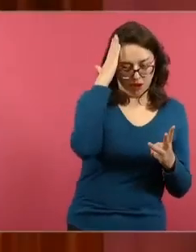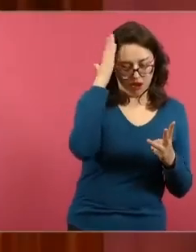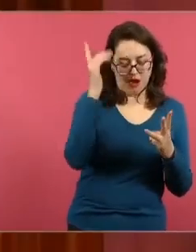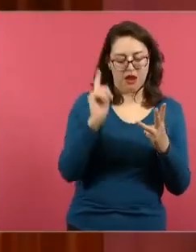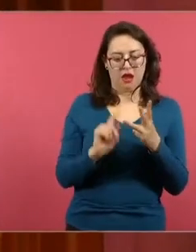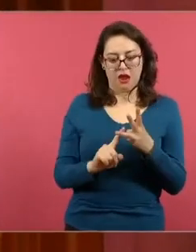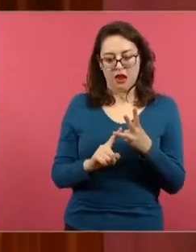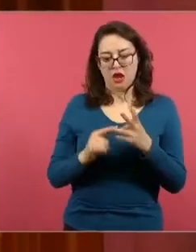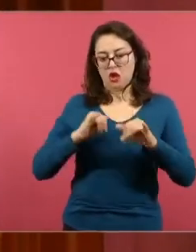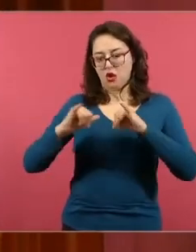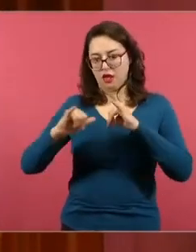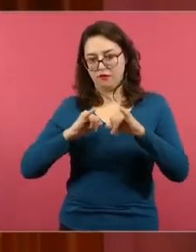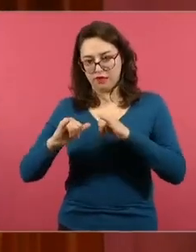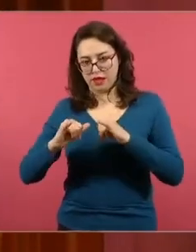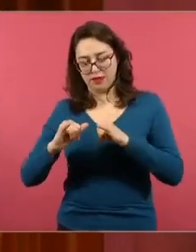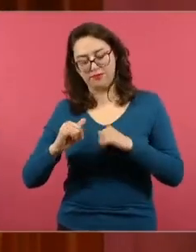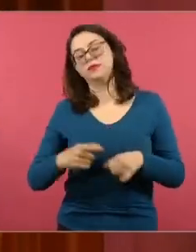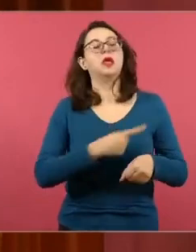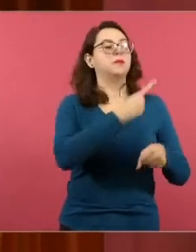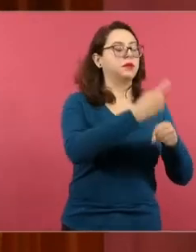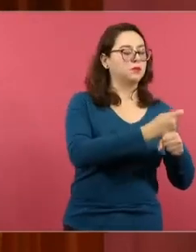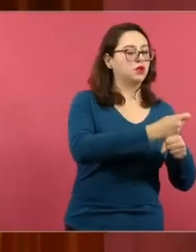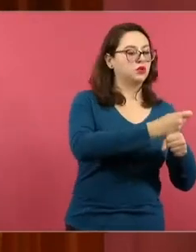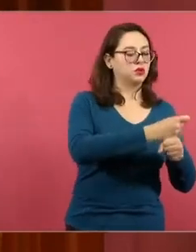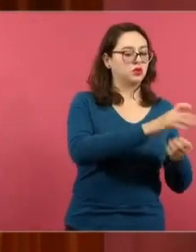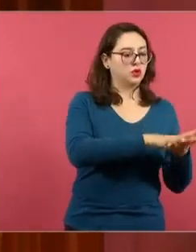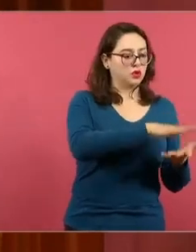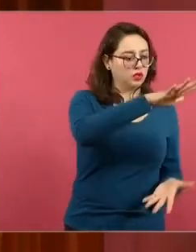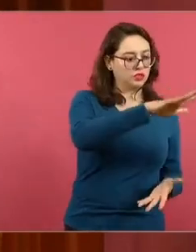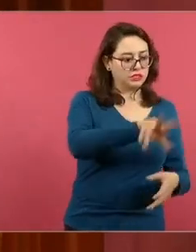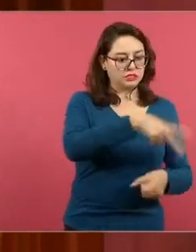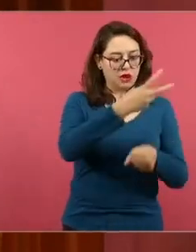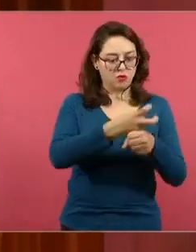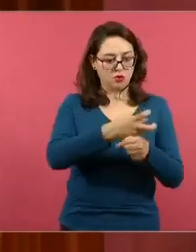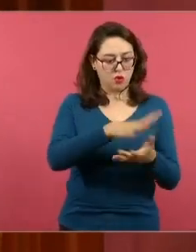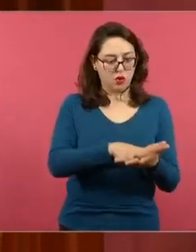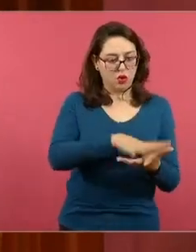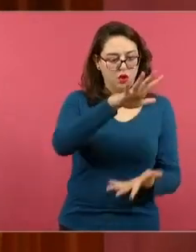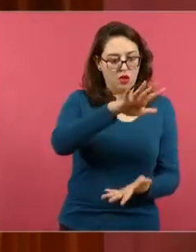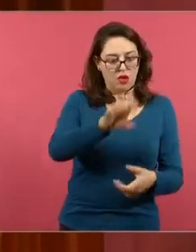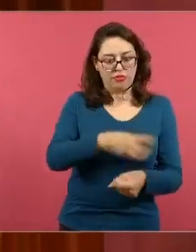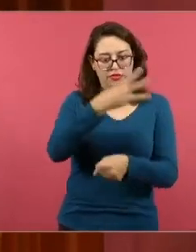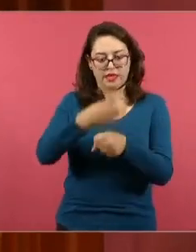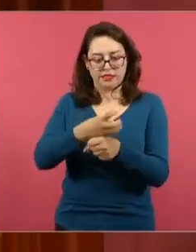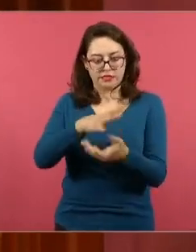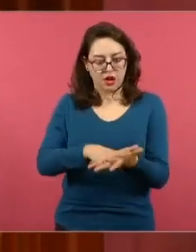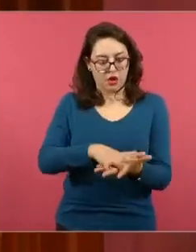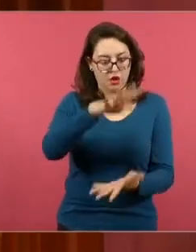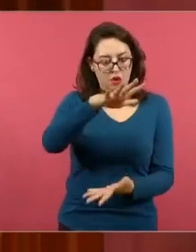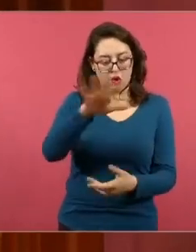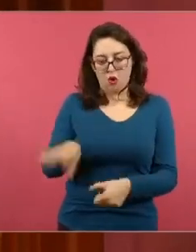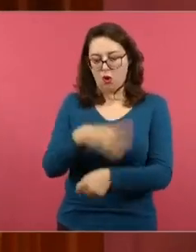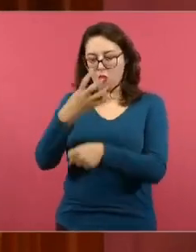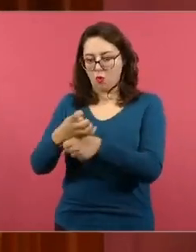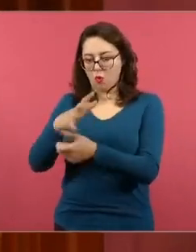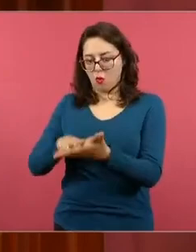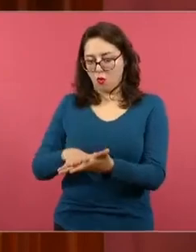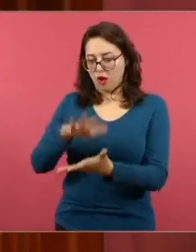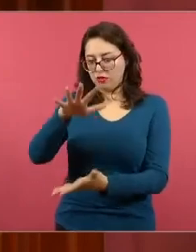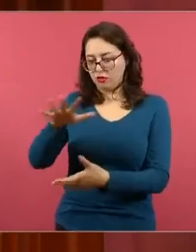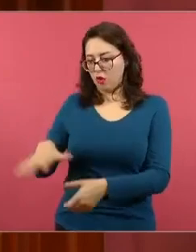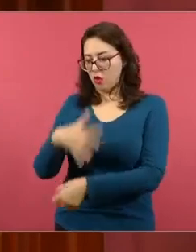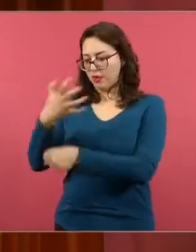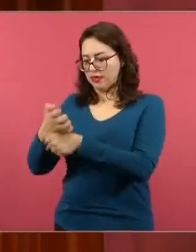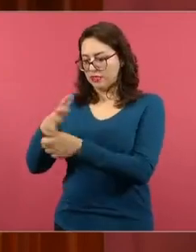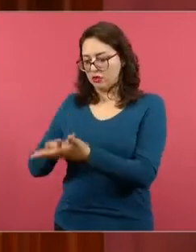segundo, para tercero, para cuarto, para quinto y para sexto. Y mi horario escolar se regía de 8